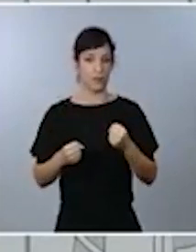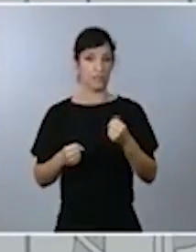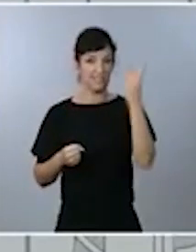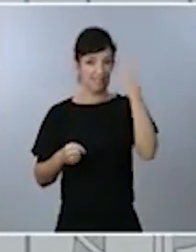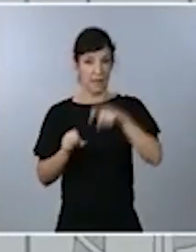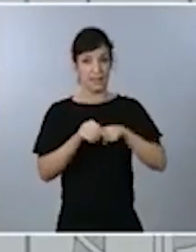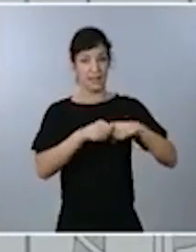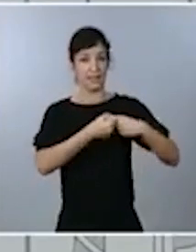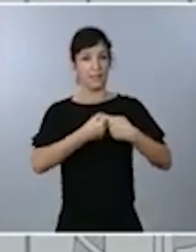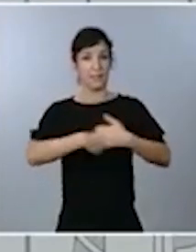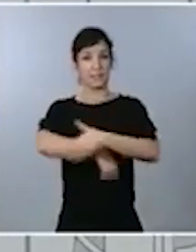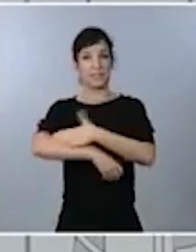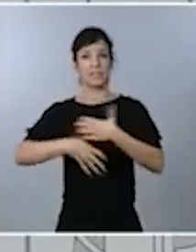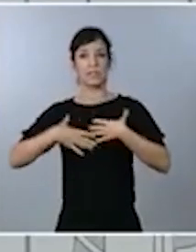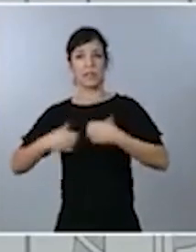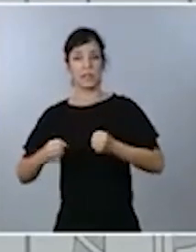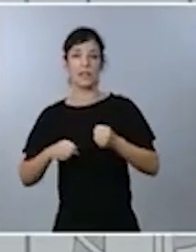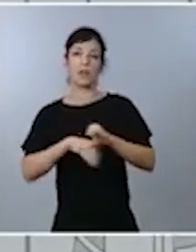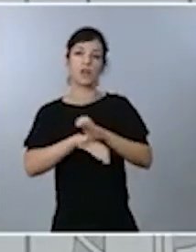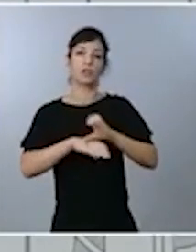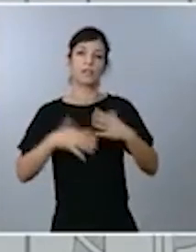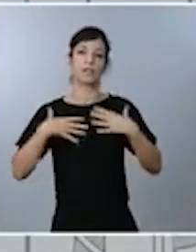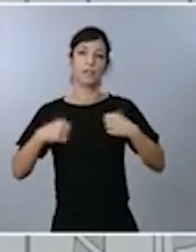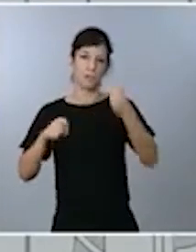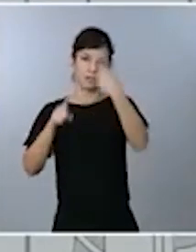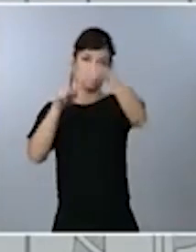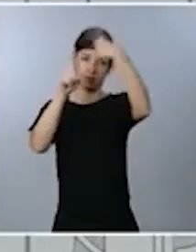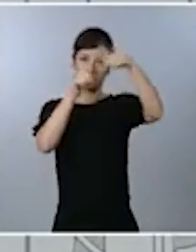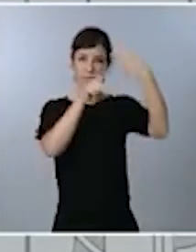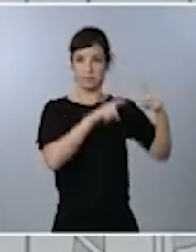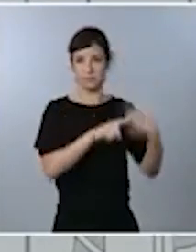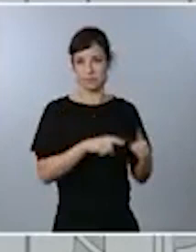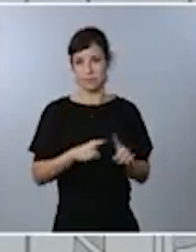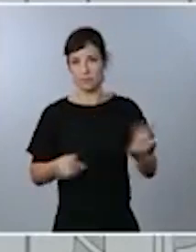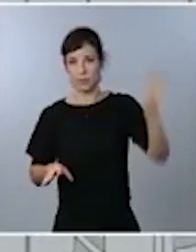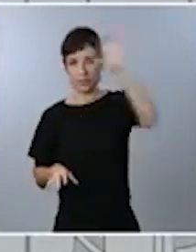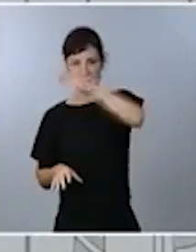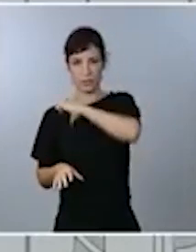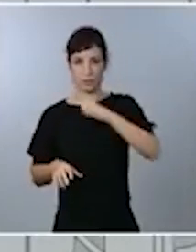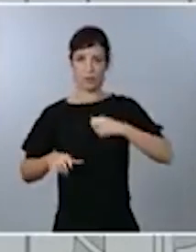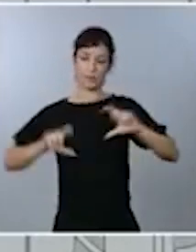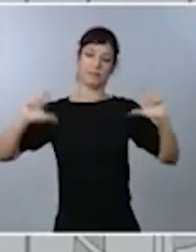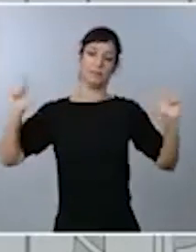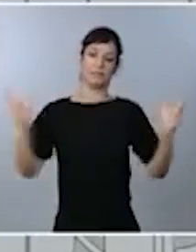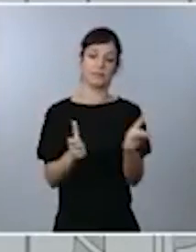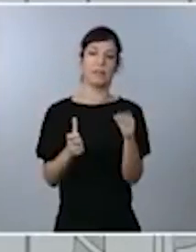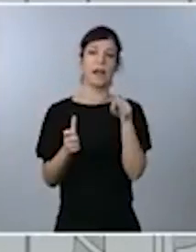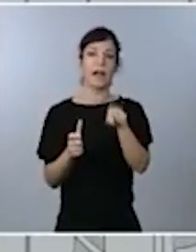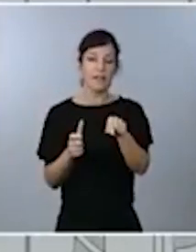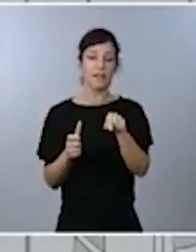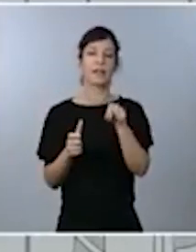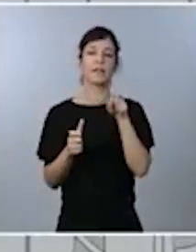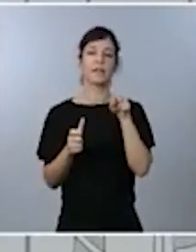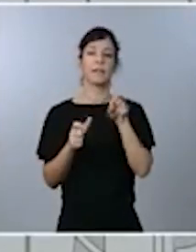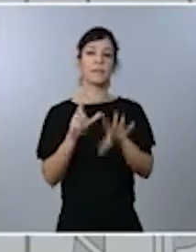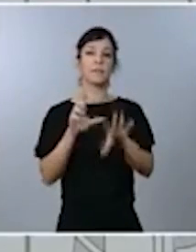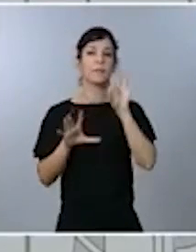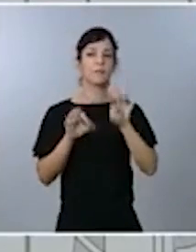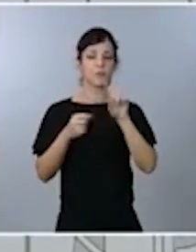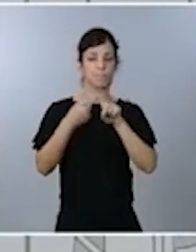Sanidad y también a las consejerías de salud de todas y cada una de las comunidades autónomas, se tomaron varias decisiones importantes